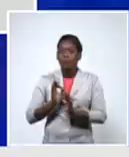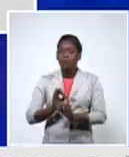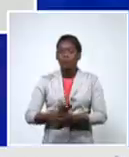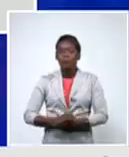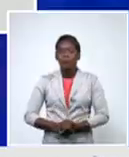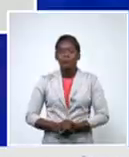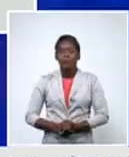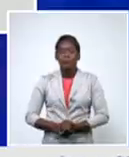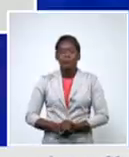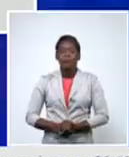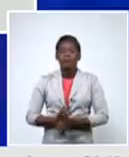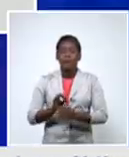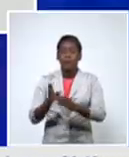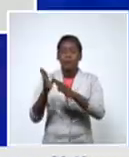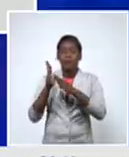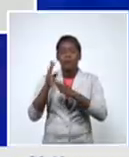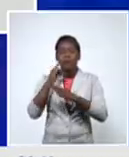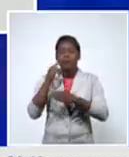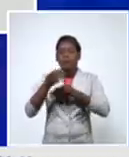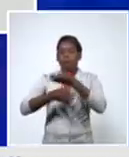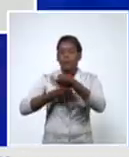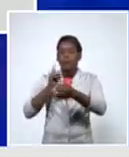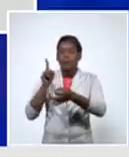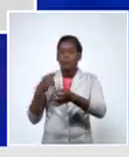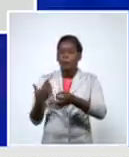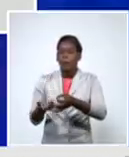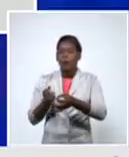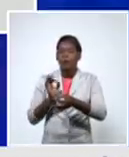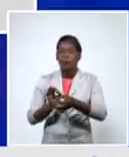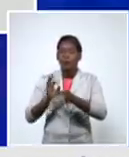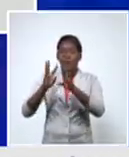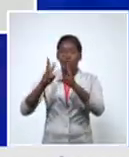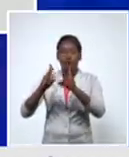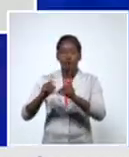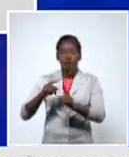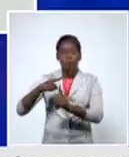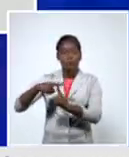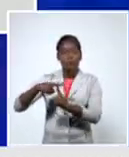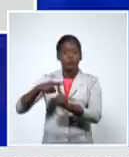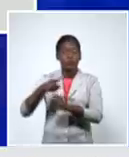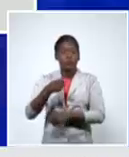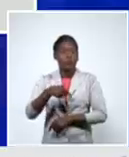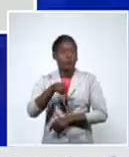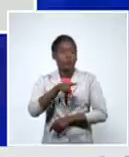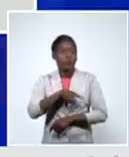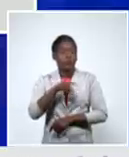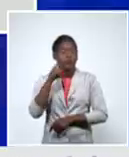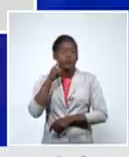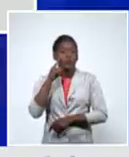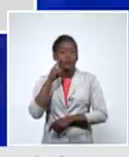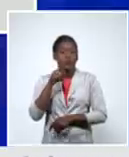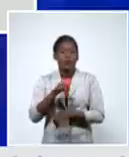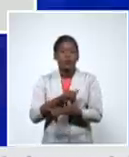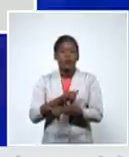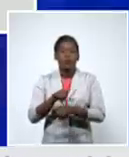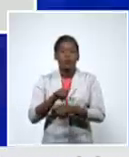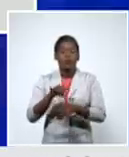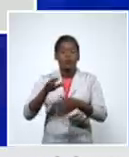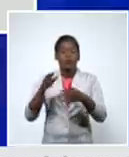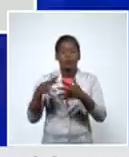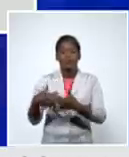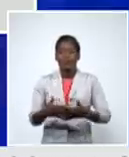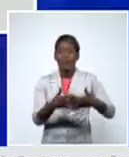ustedes pueden ver que la cifra más alta de casos confirmados ayer no es precisamente en los Estados Unidos